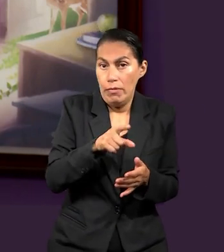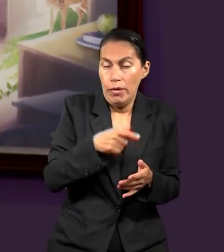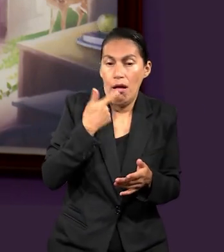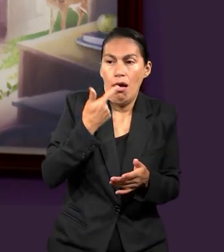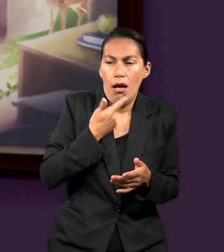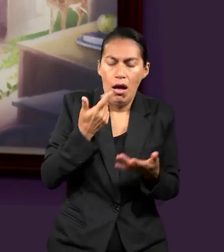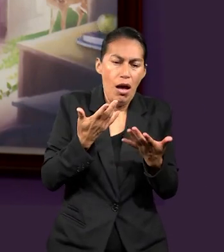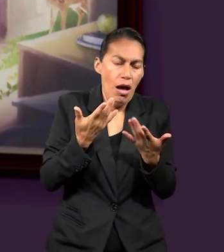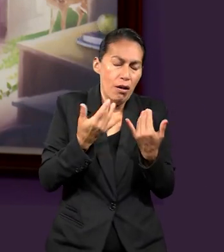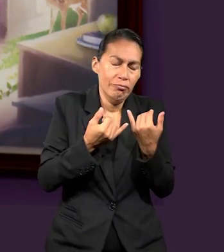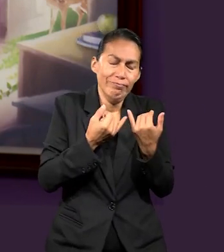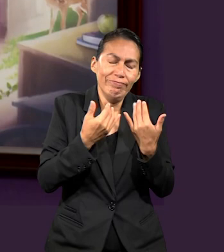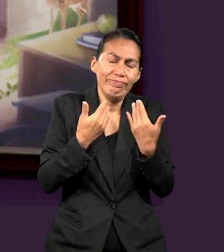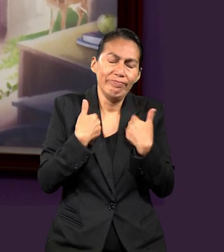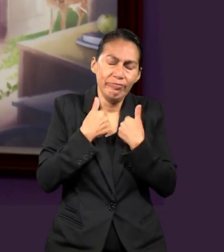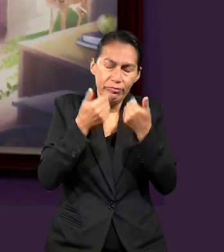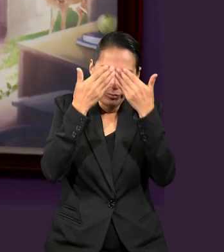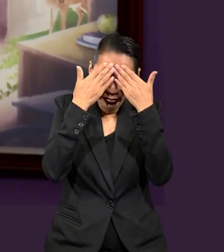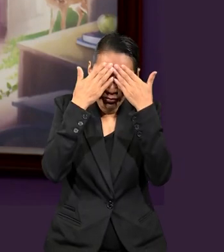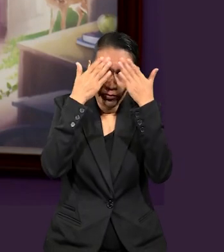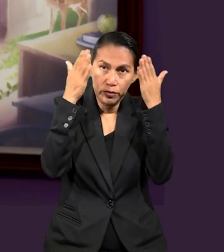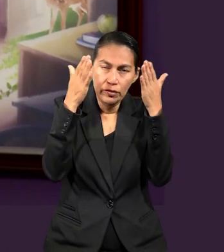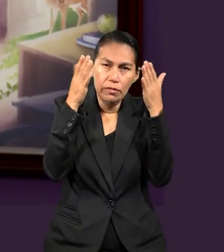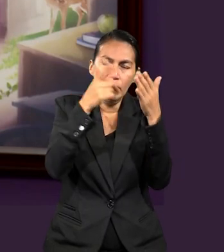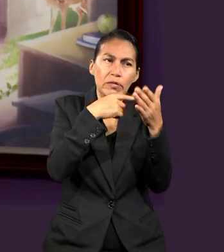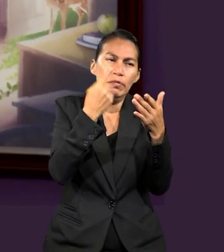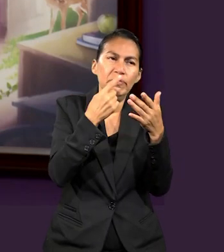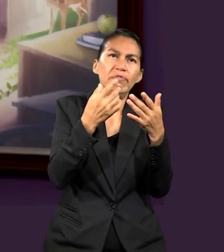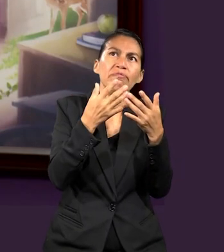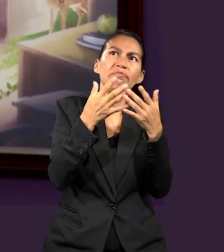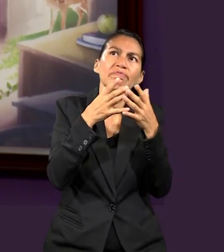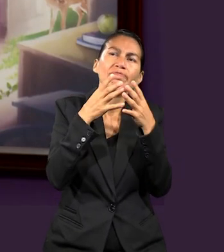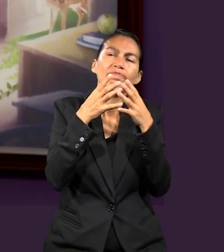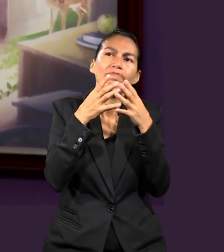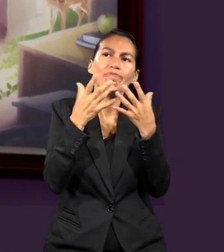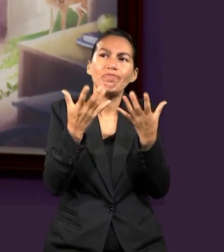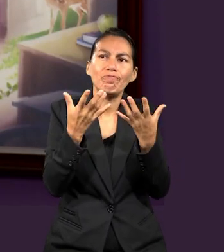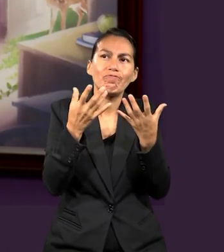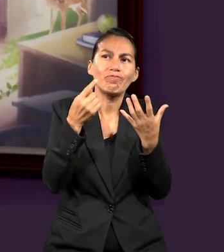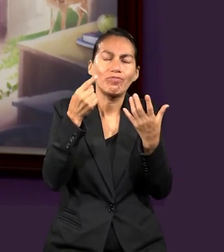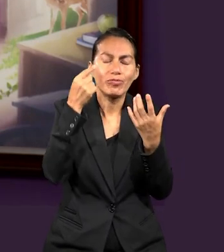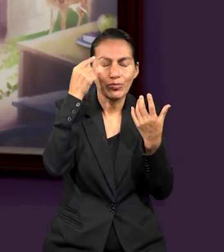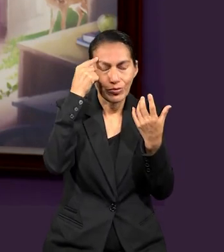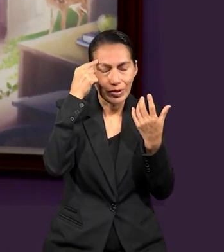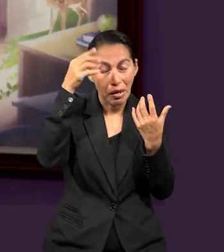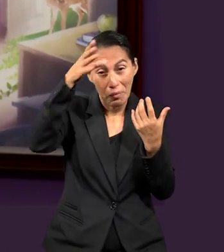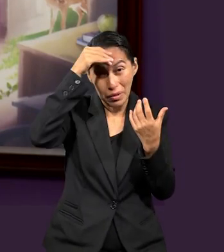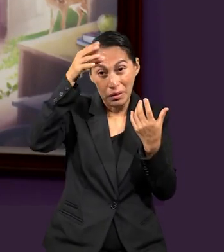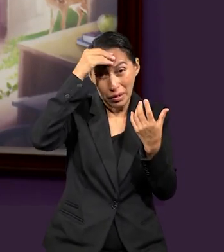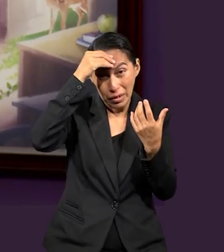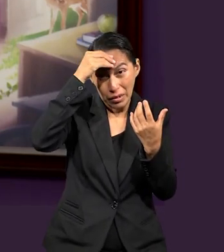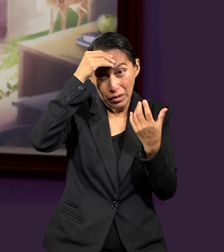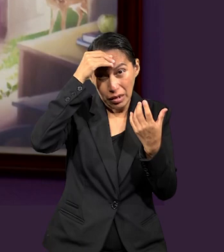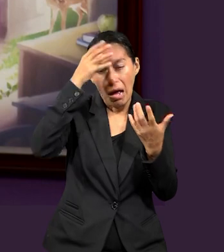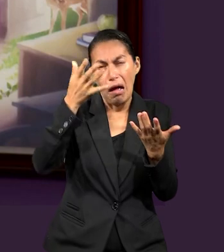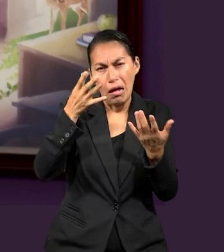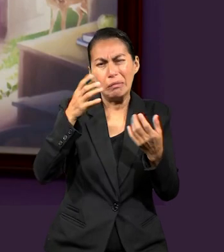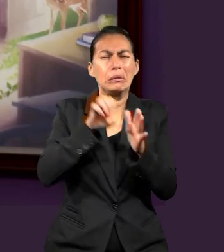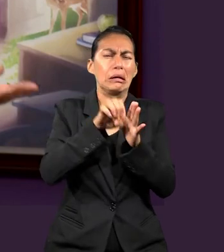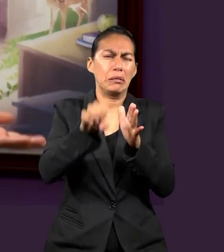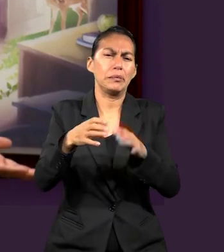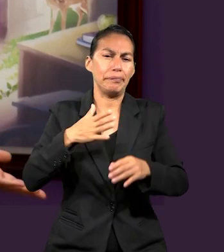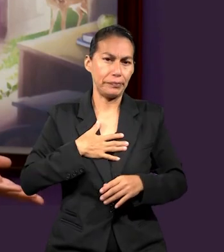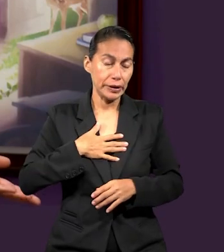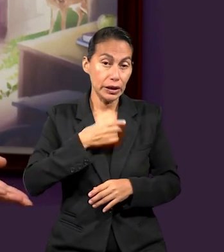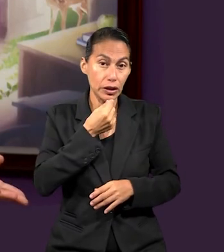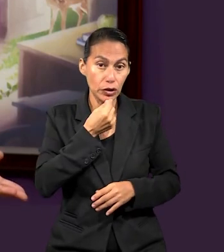que nuestro lenguaje y nuestro entendimiento es diferente de acuerdo al nivel de desarrollo, digamos, de lenguaje que tenemos. En